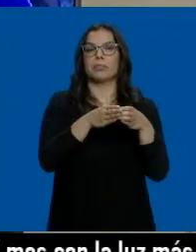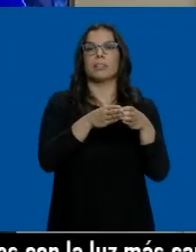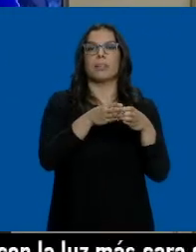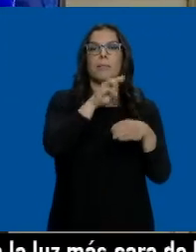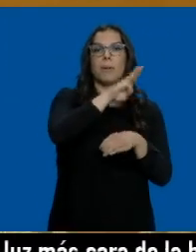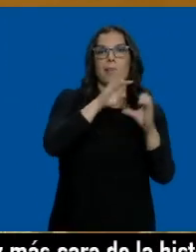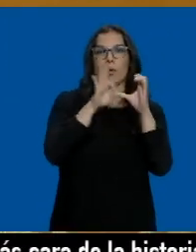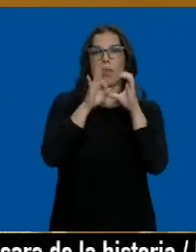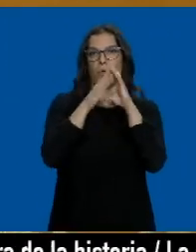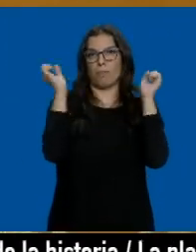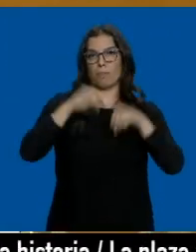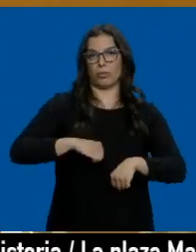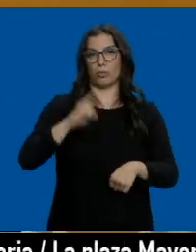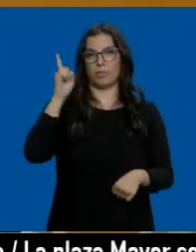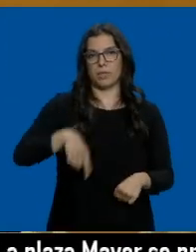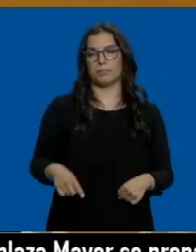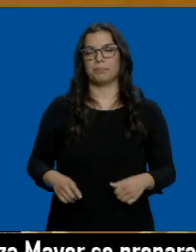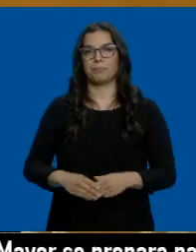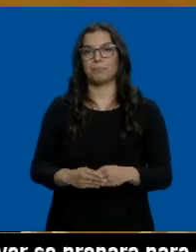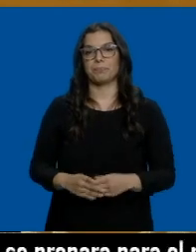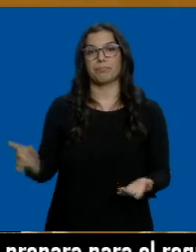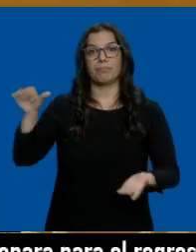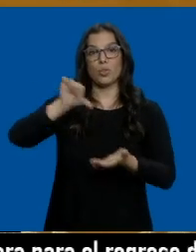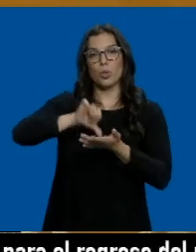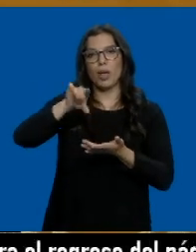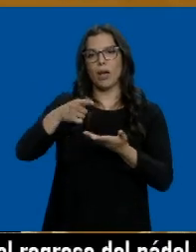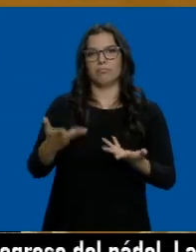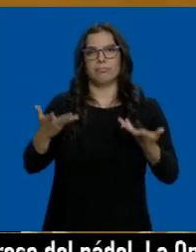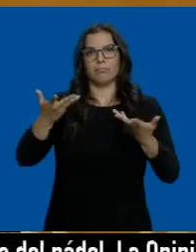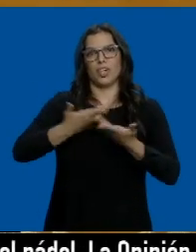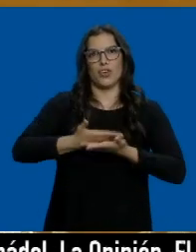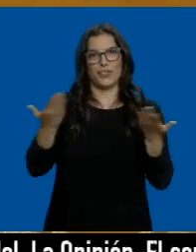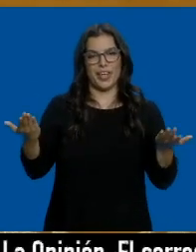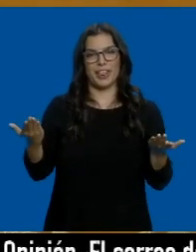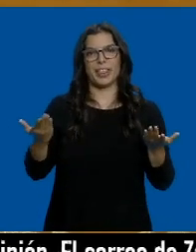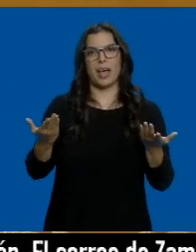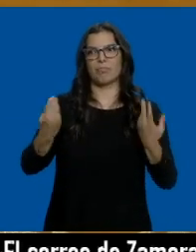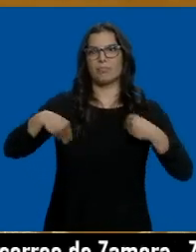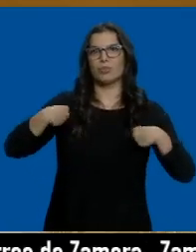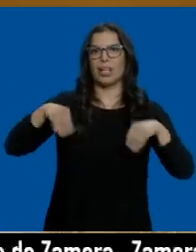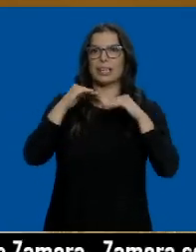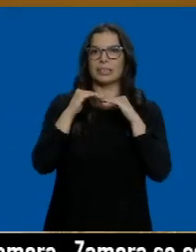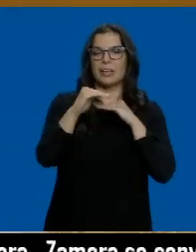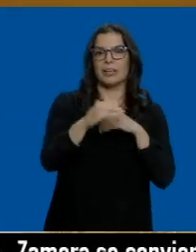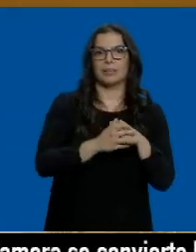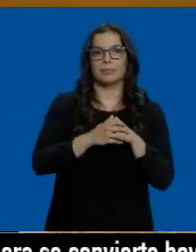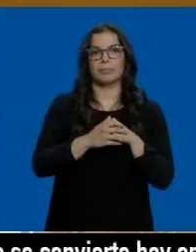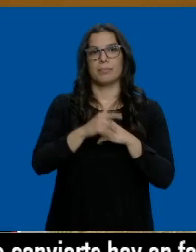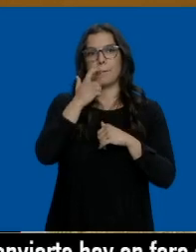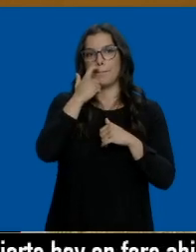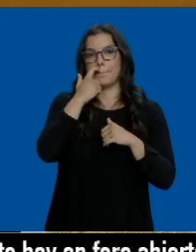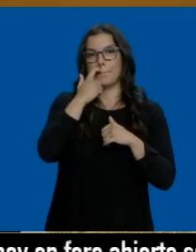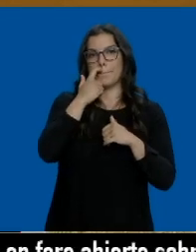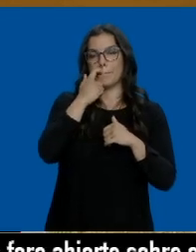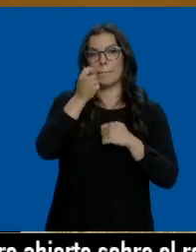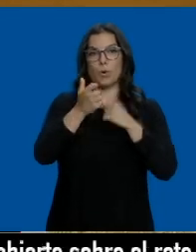-Ciudadanos. Es una ciudad que genera confianza y que disfruta de estabilidad. A medida que han ido